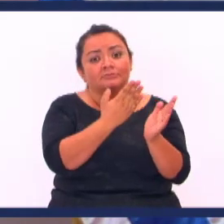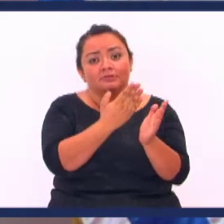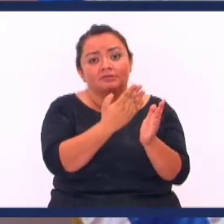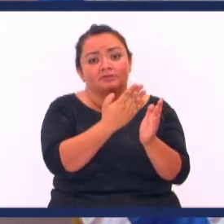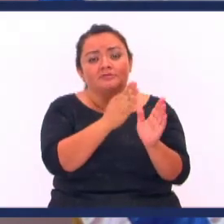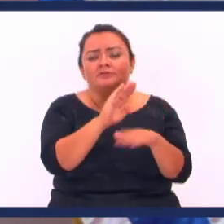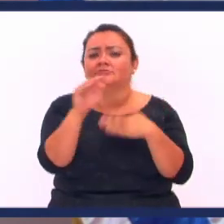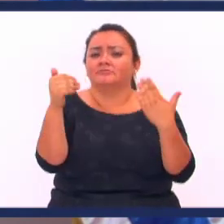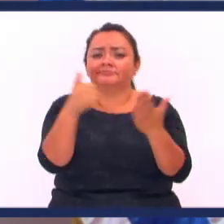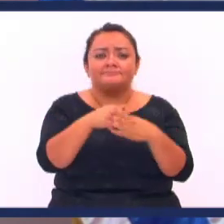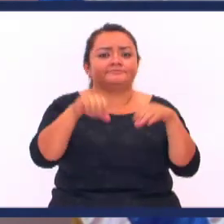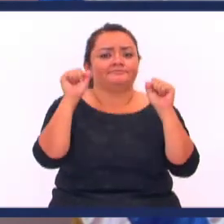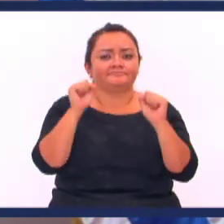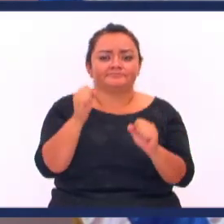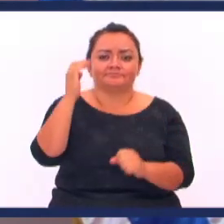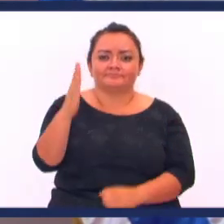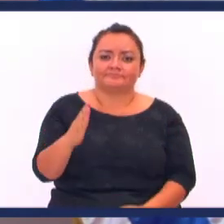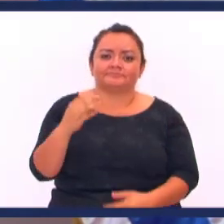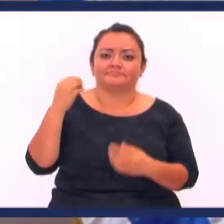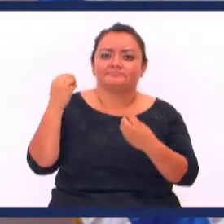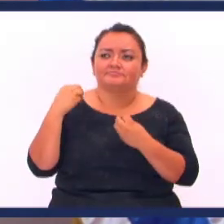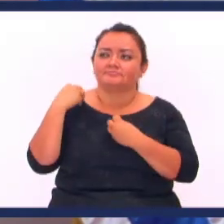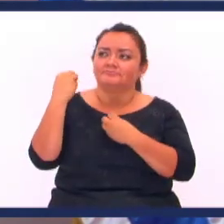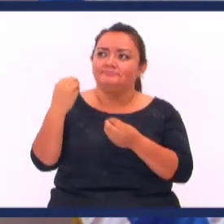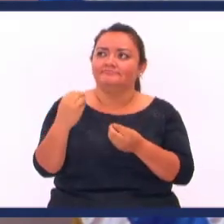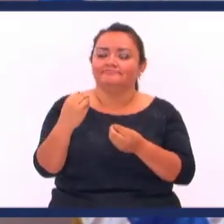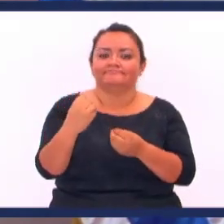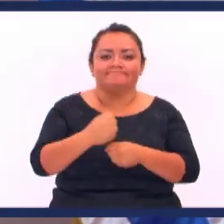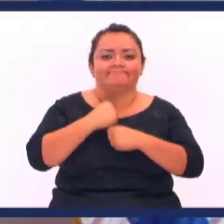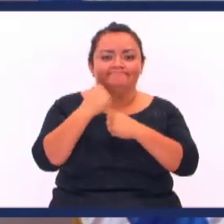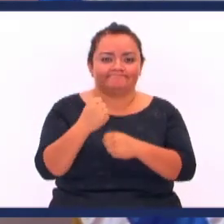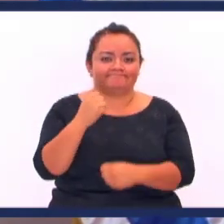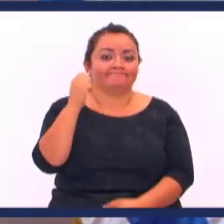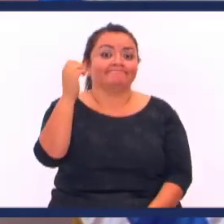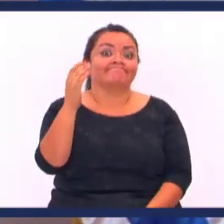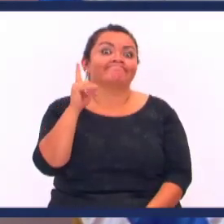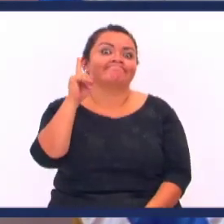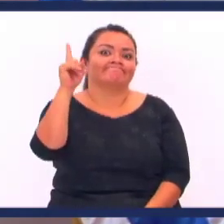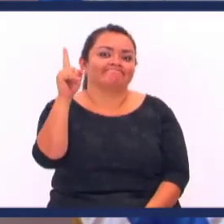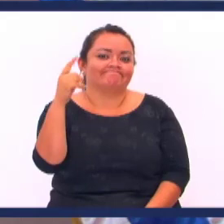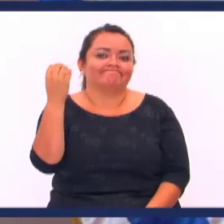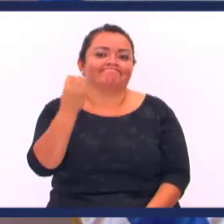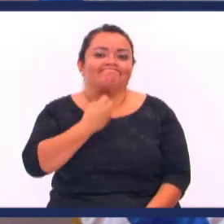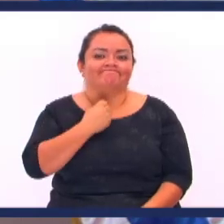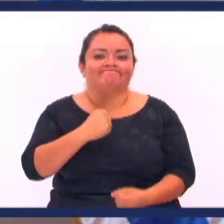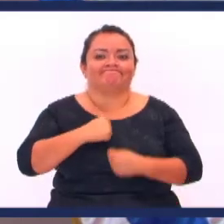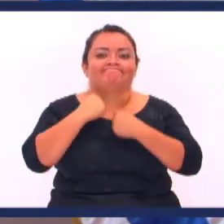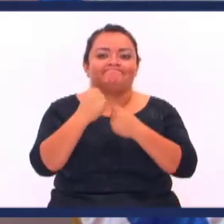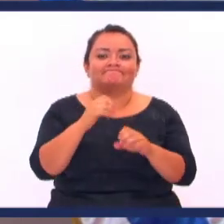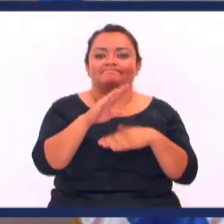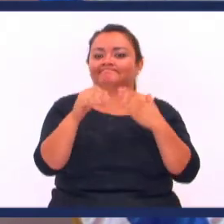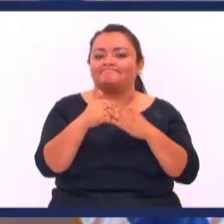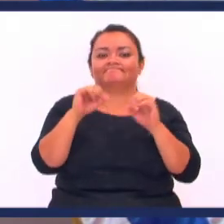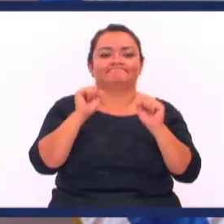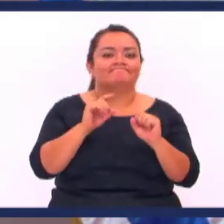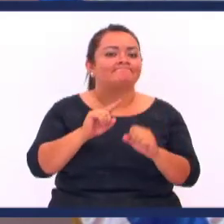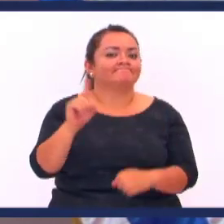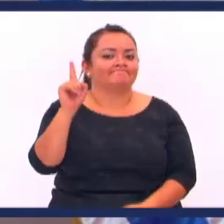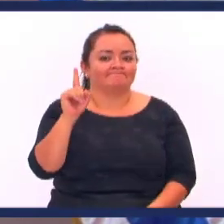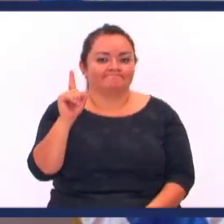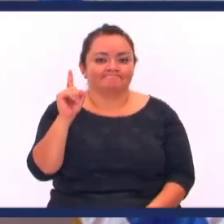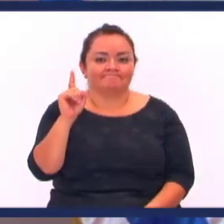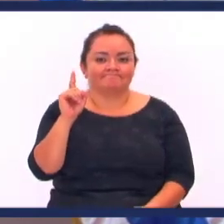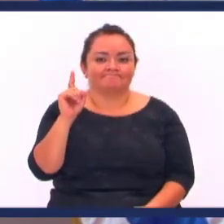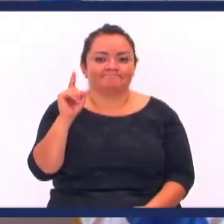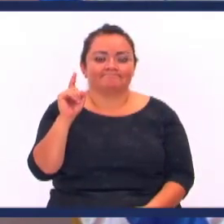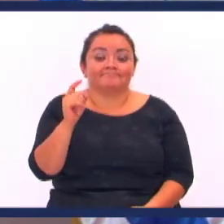palabra Todo lo puedo En Cristo Quien me fortalece El me fortalece Quien todo lo puede El todo